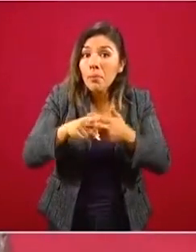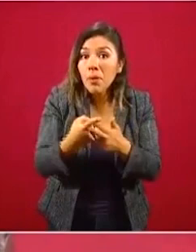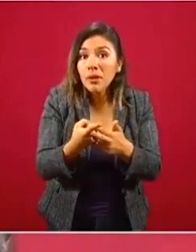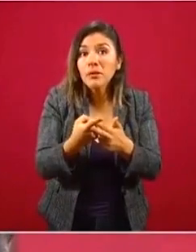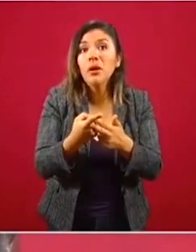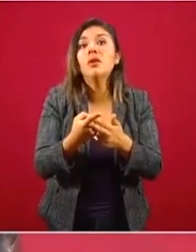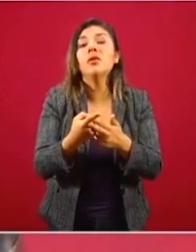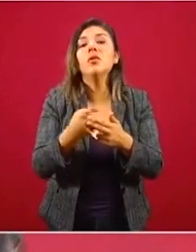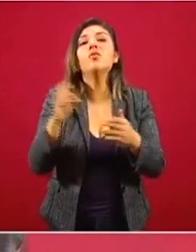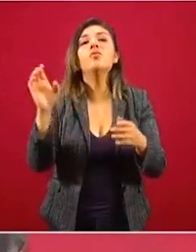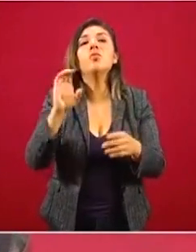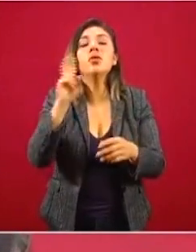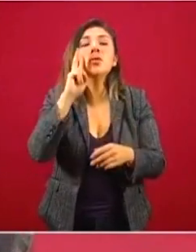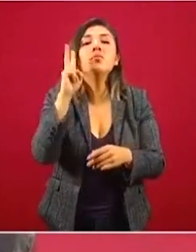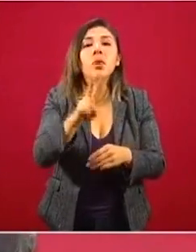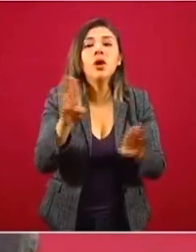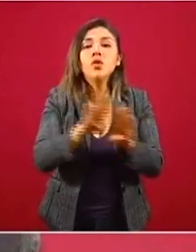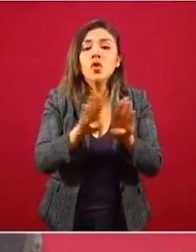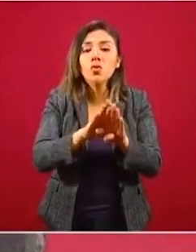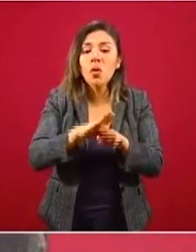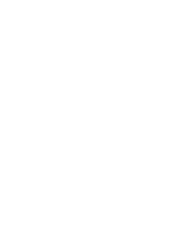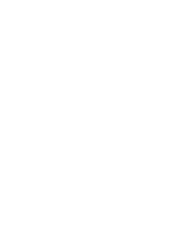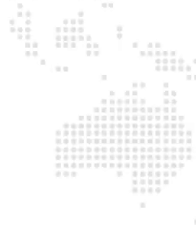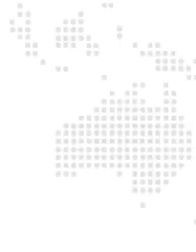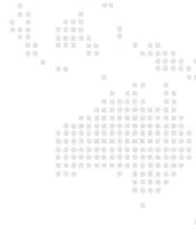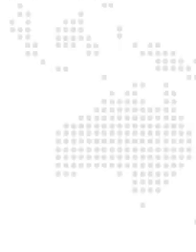comportamiento de la pandemia.